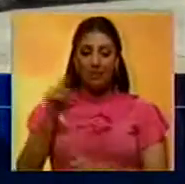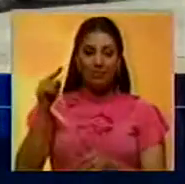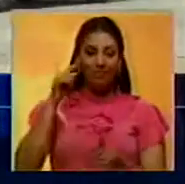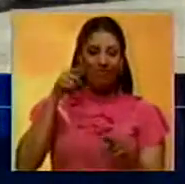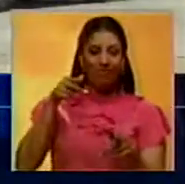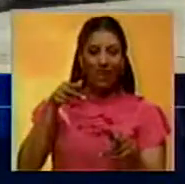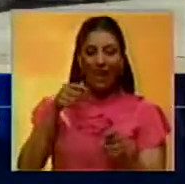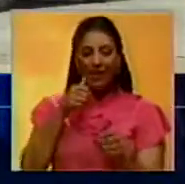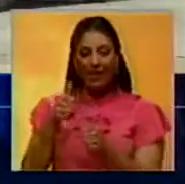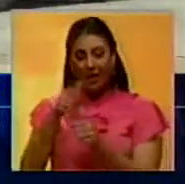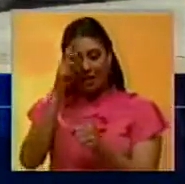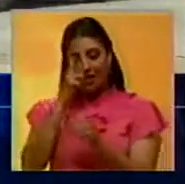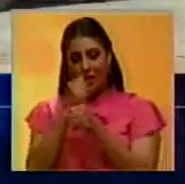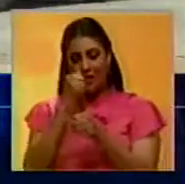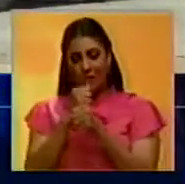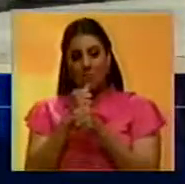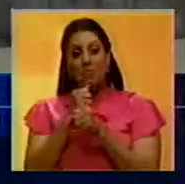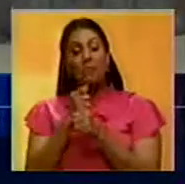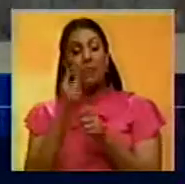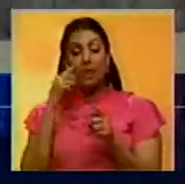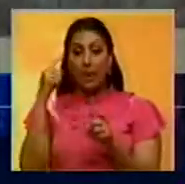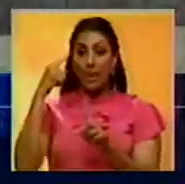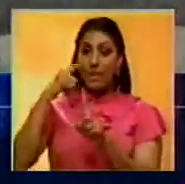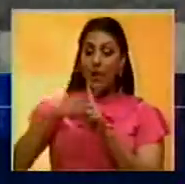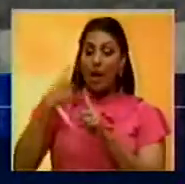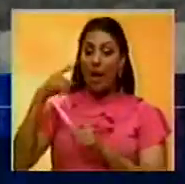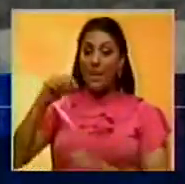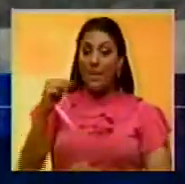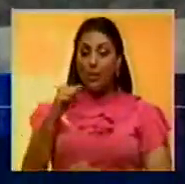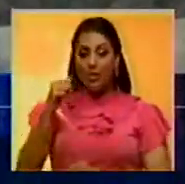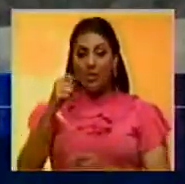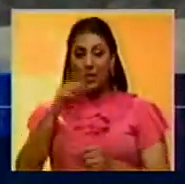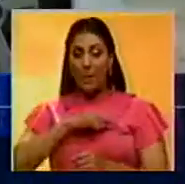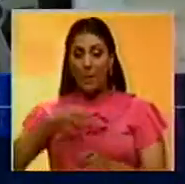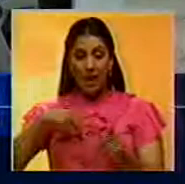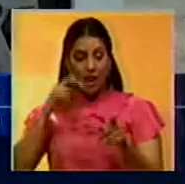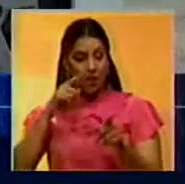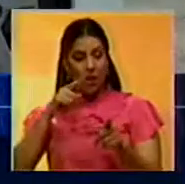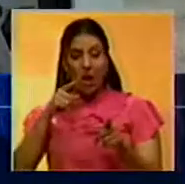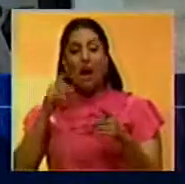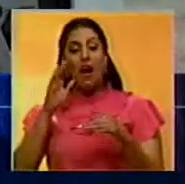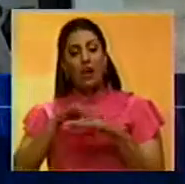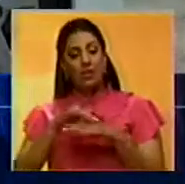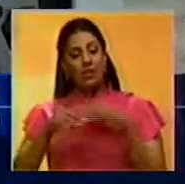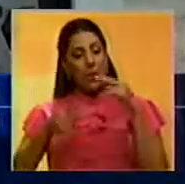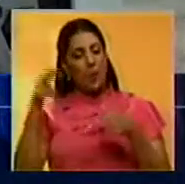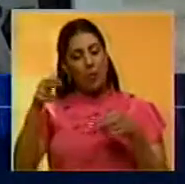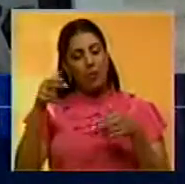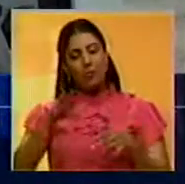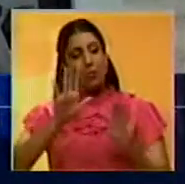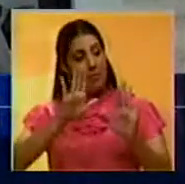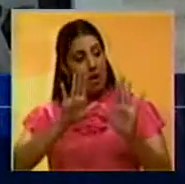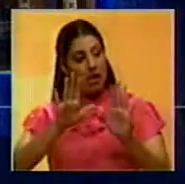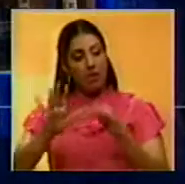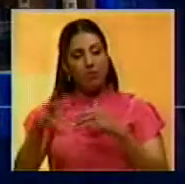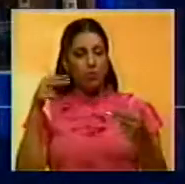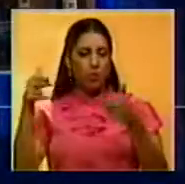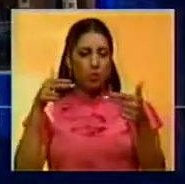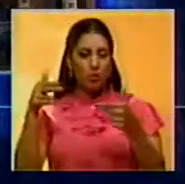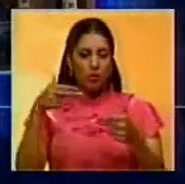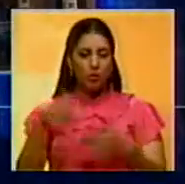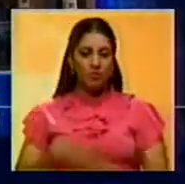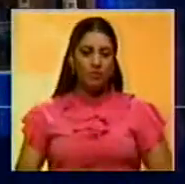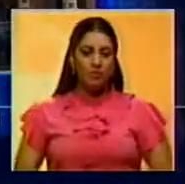hacía el operativo y al percatarse que se trataba de delincuentes solicitados, accionaron la voz de alto y se produjo el